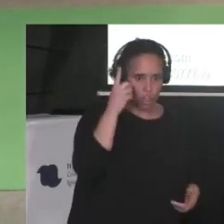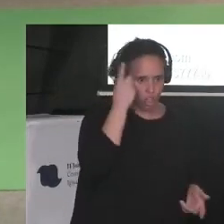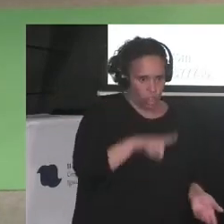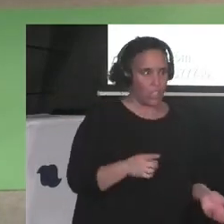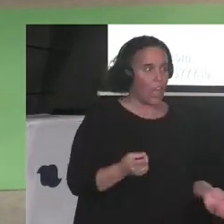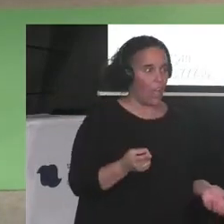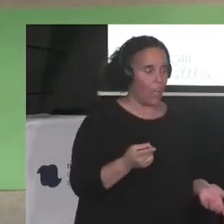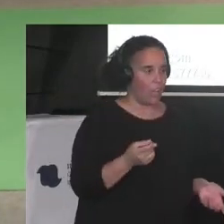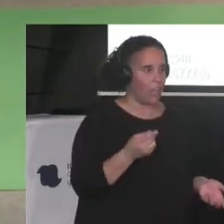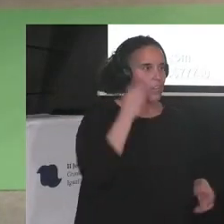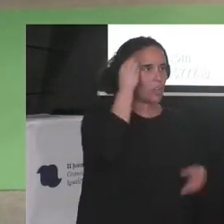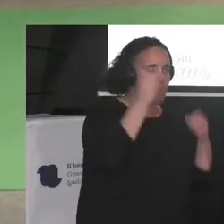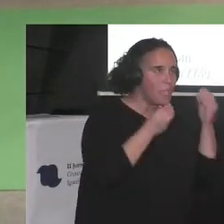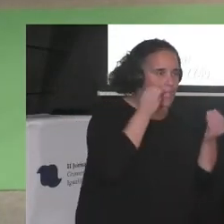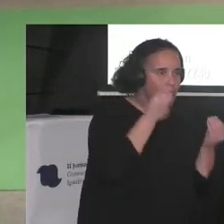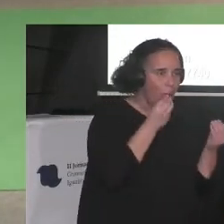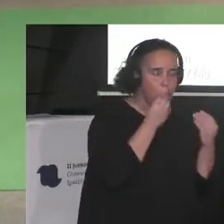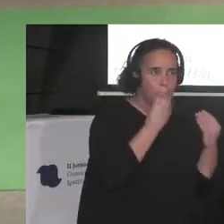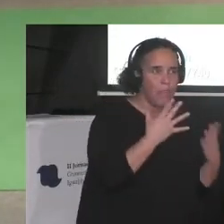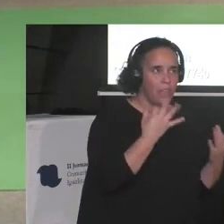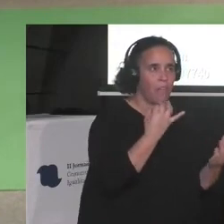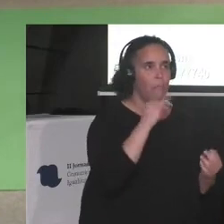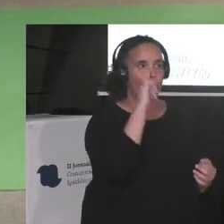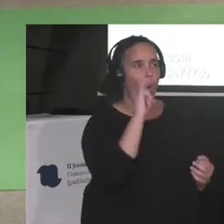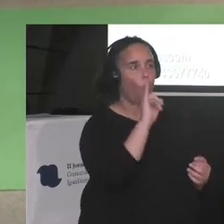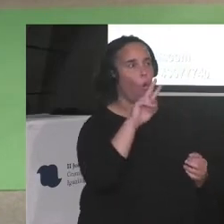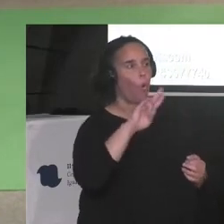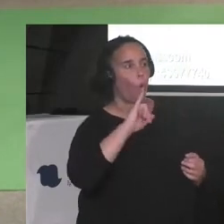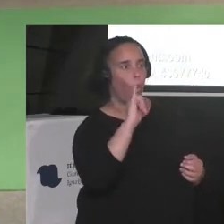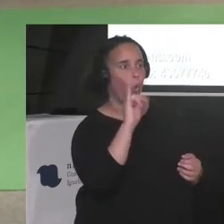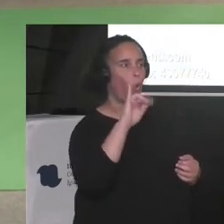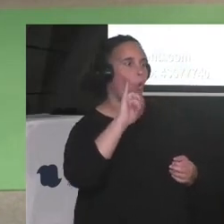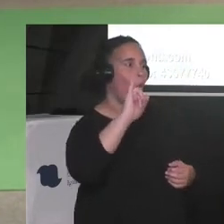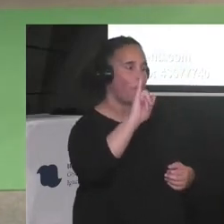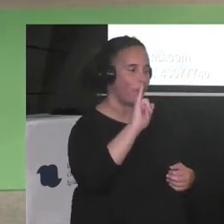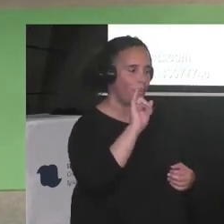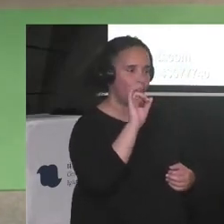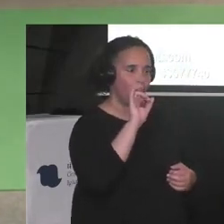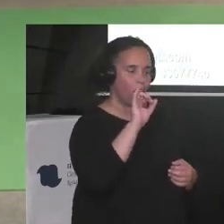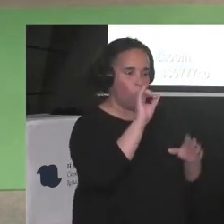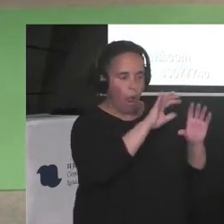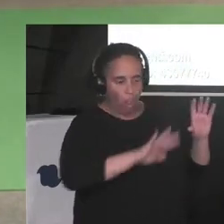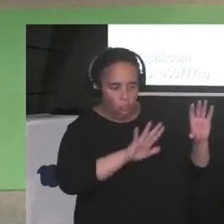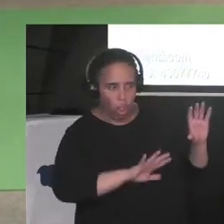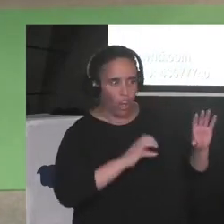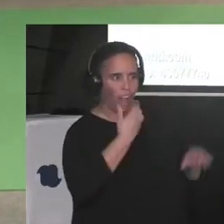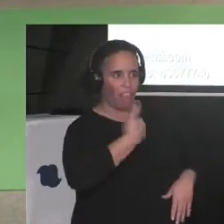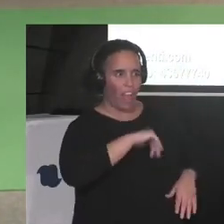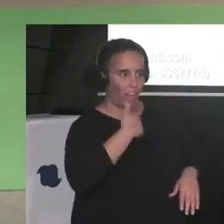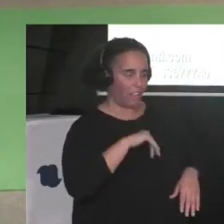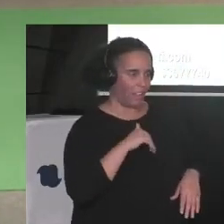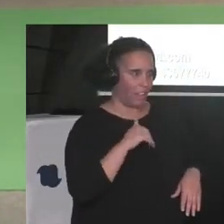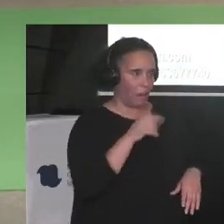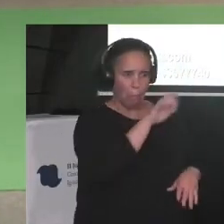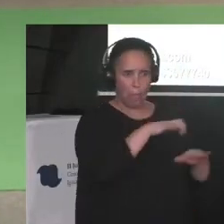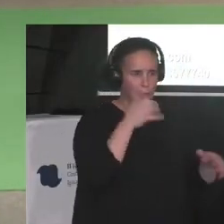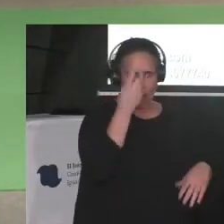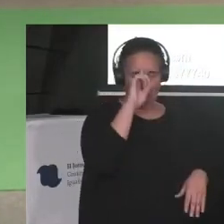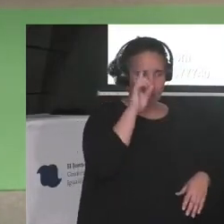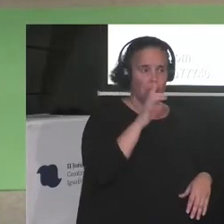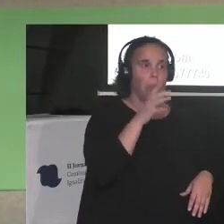vayamos a ver lo que pasa en Jujuy a esa Argentina que nadie sabe que es Argentina porque ahí no son blancos ni hablan como